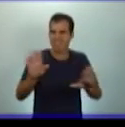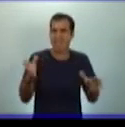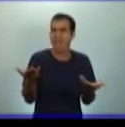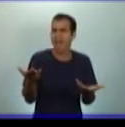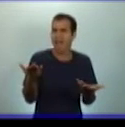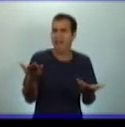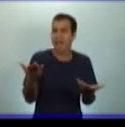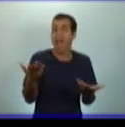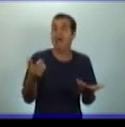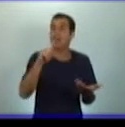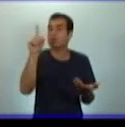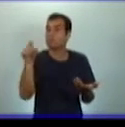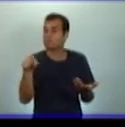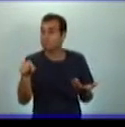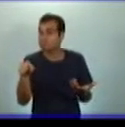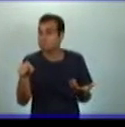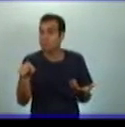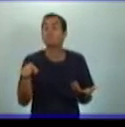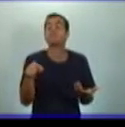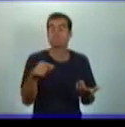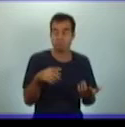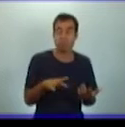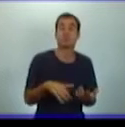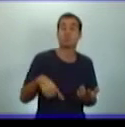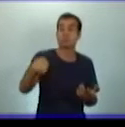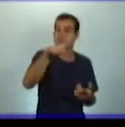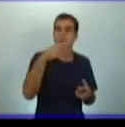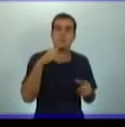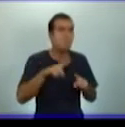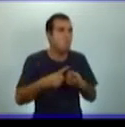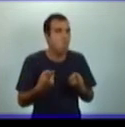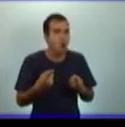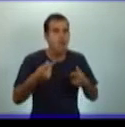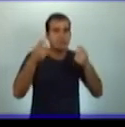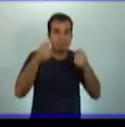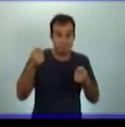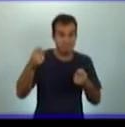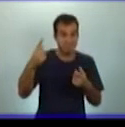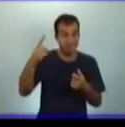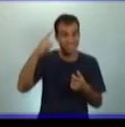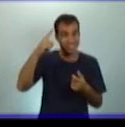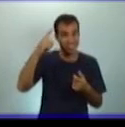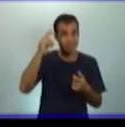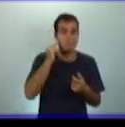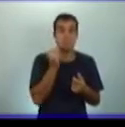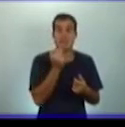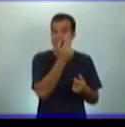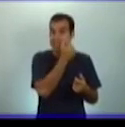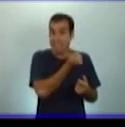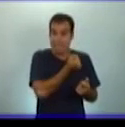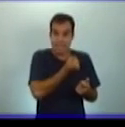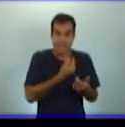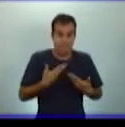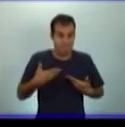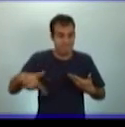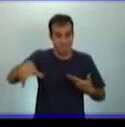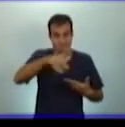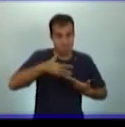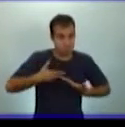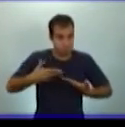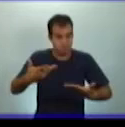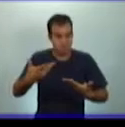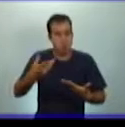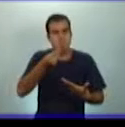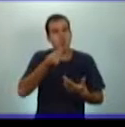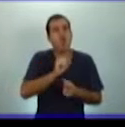Repito, ¿por qué podemos afirmar que este profundo anhelo de José Martín está logrado